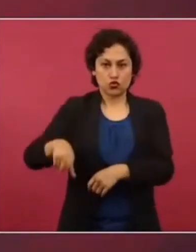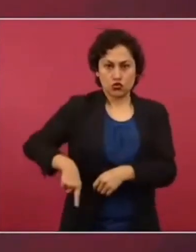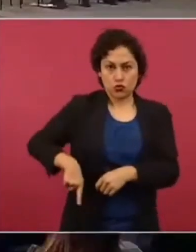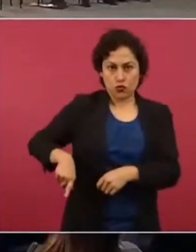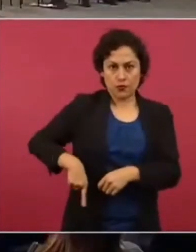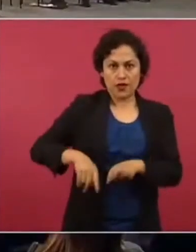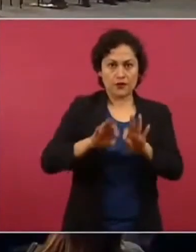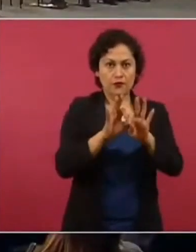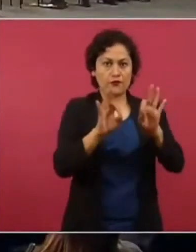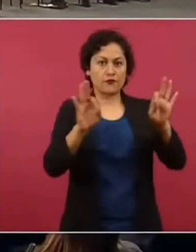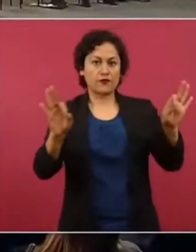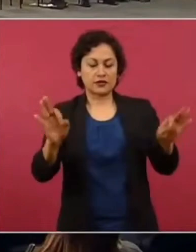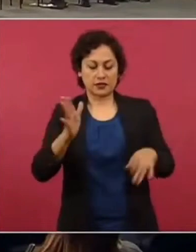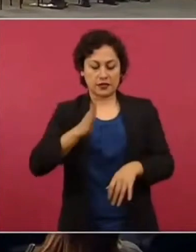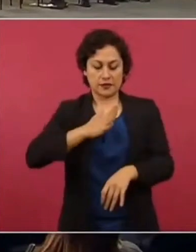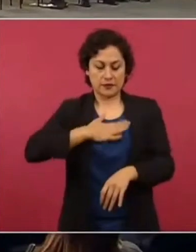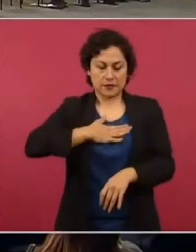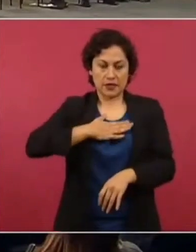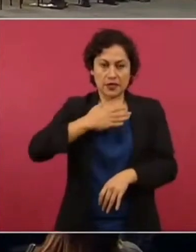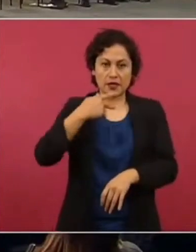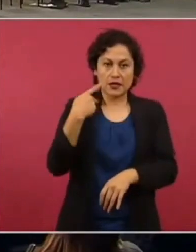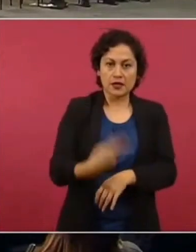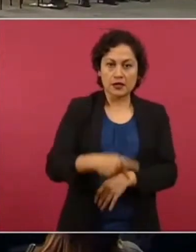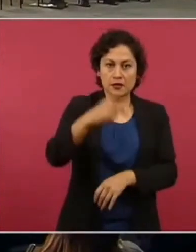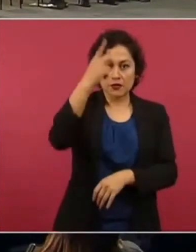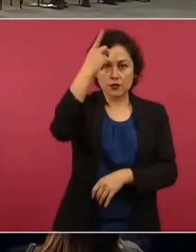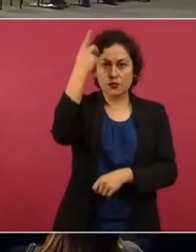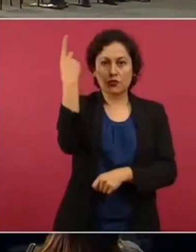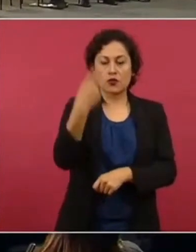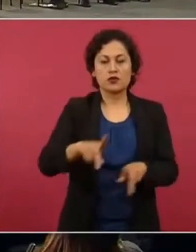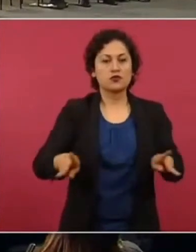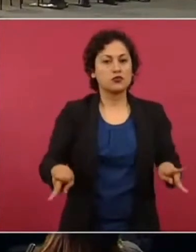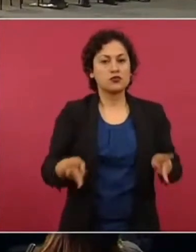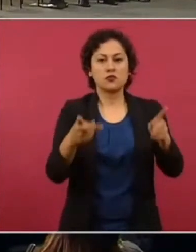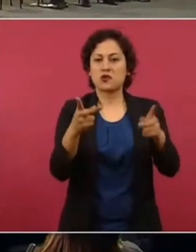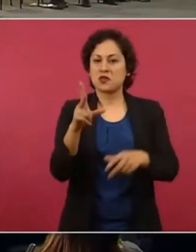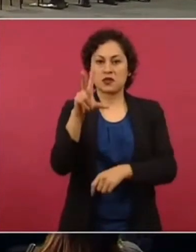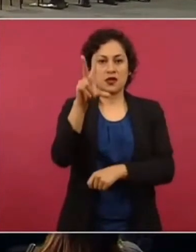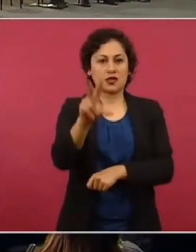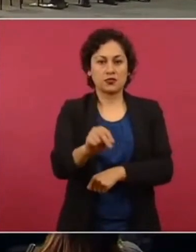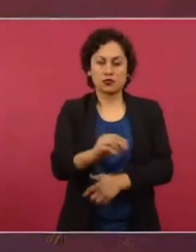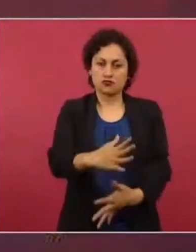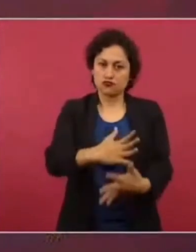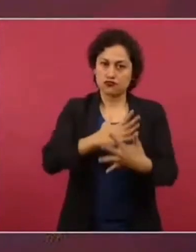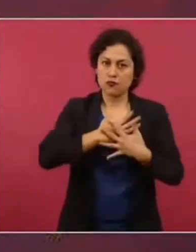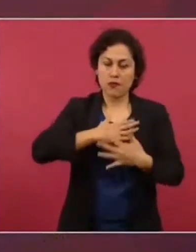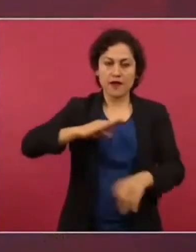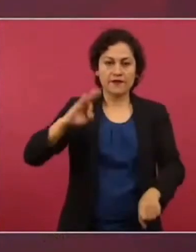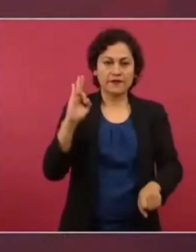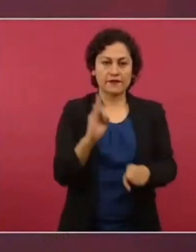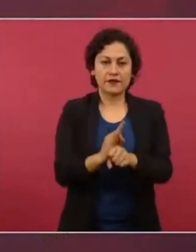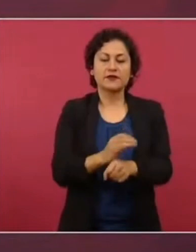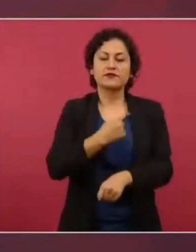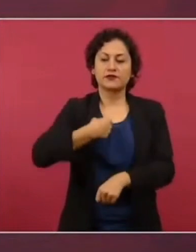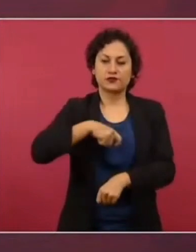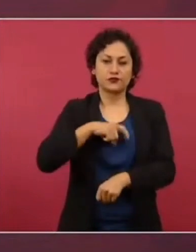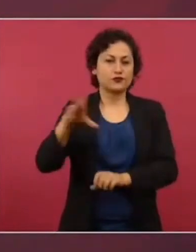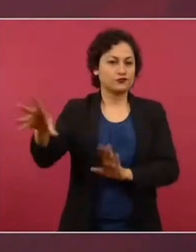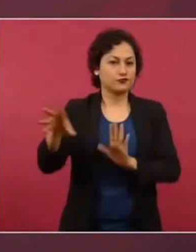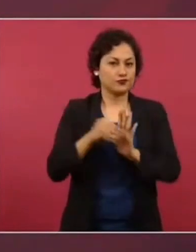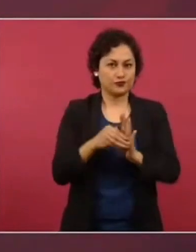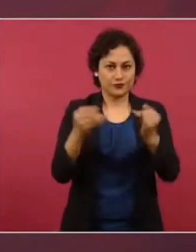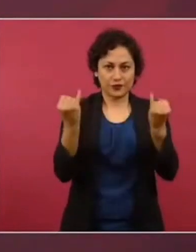se vende, se ama y se defiende. Es importante subrayar que esta es